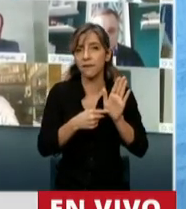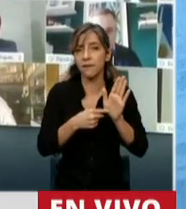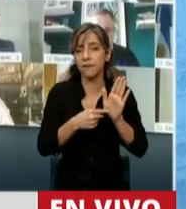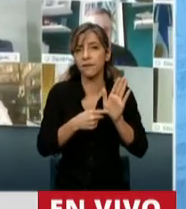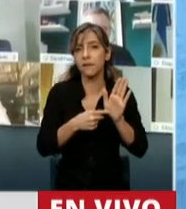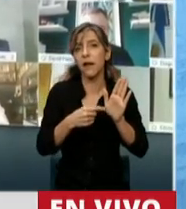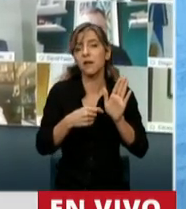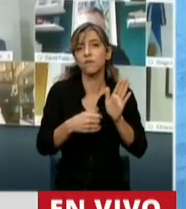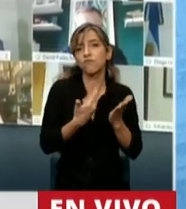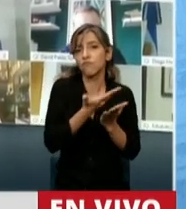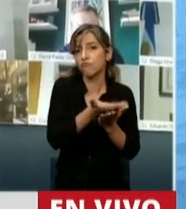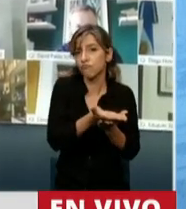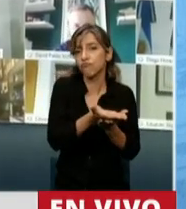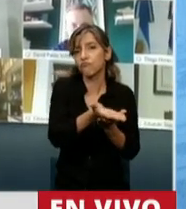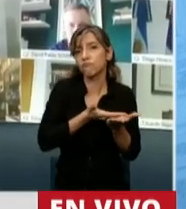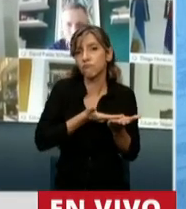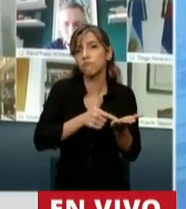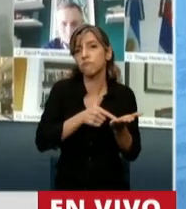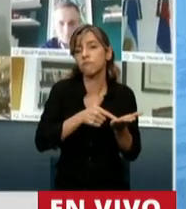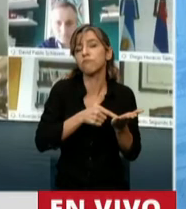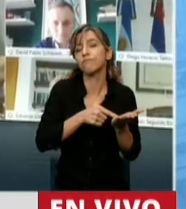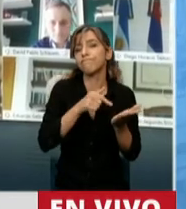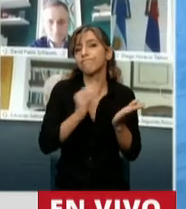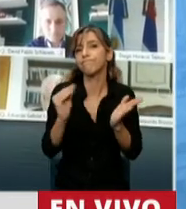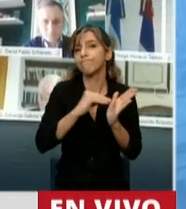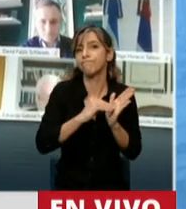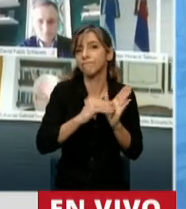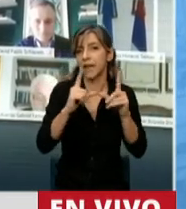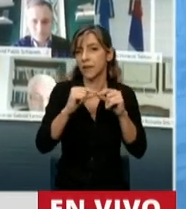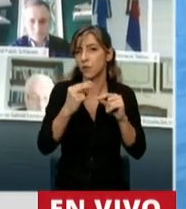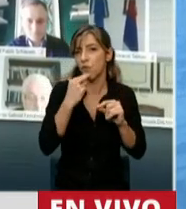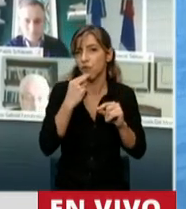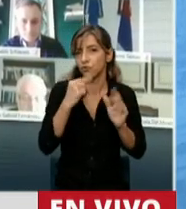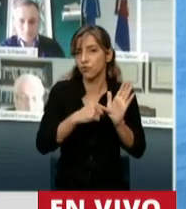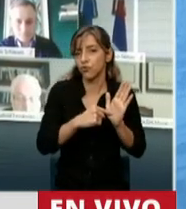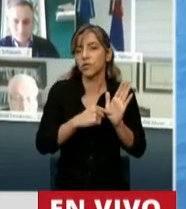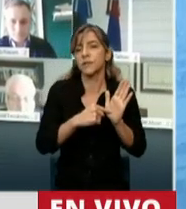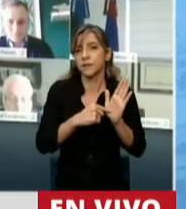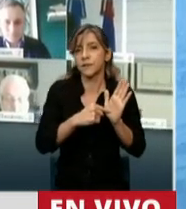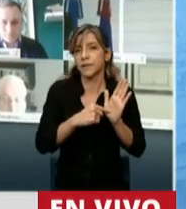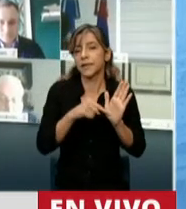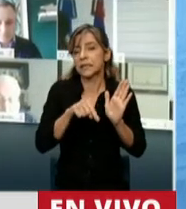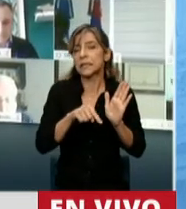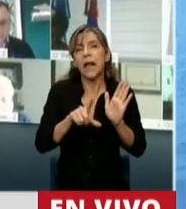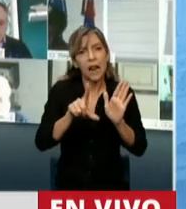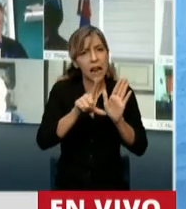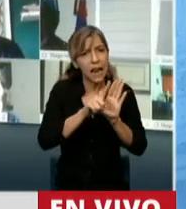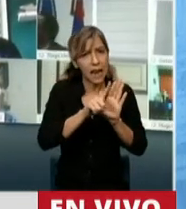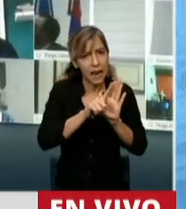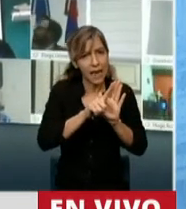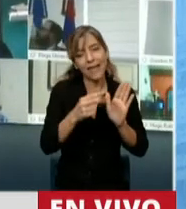presentó vinculada al artículo 11, del cual ya me voy a explayar. Es una ley necesaria.